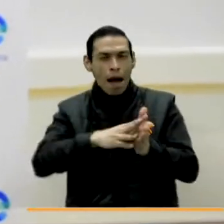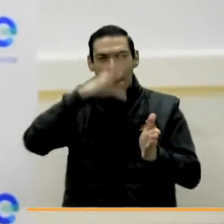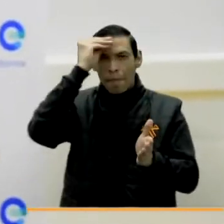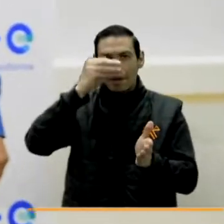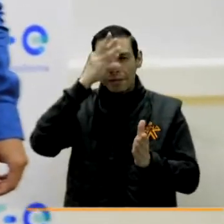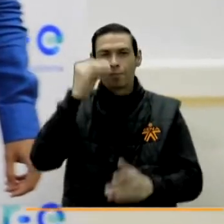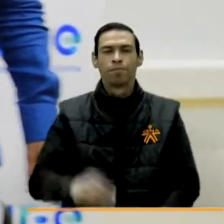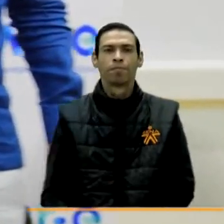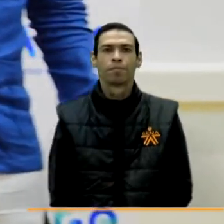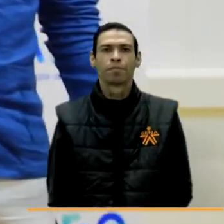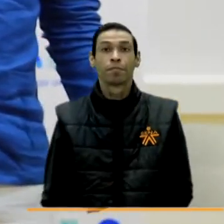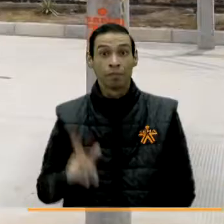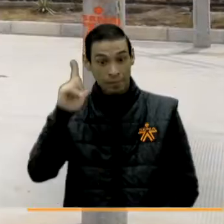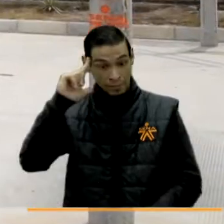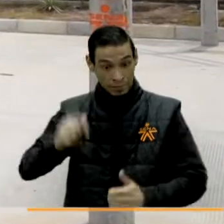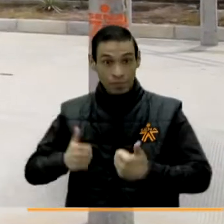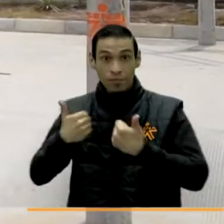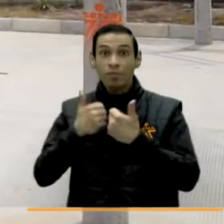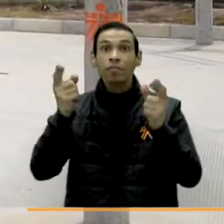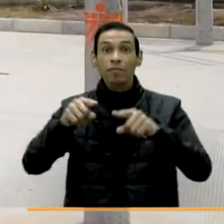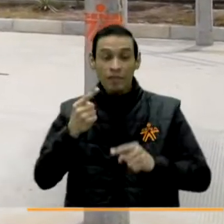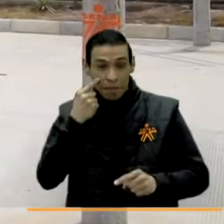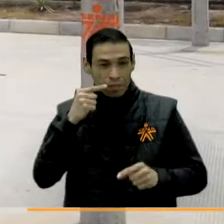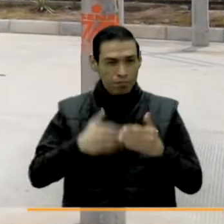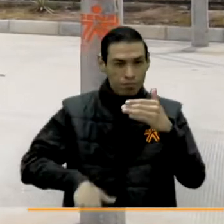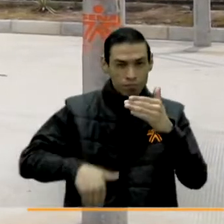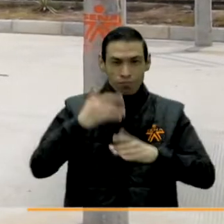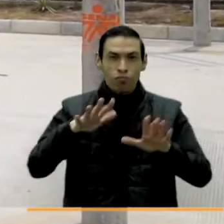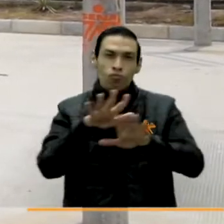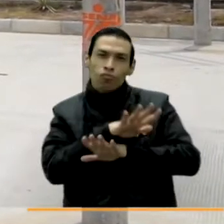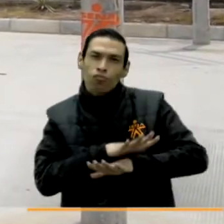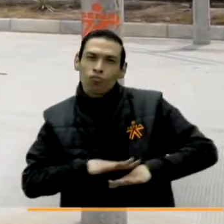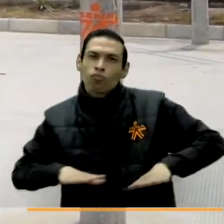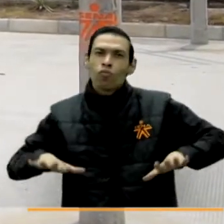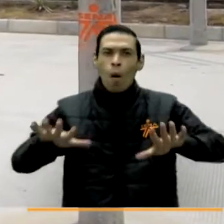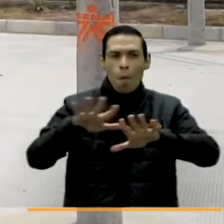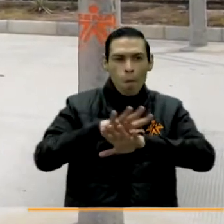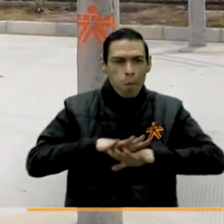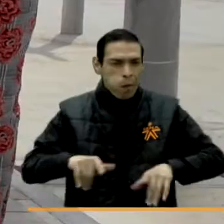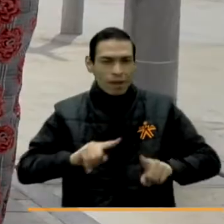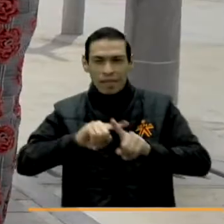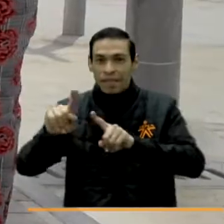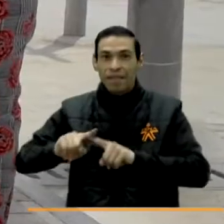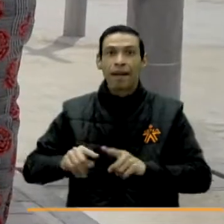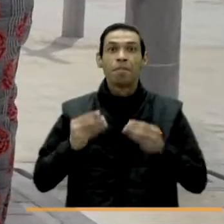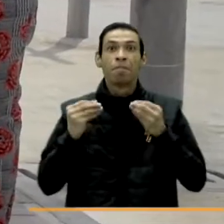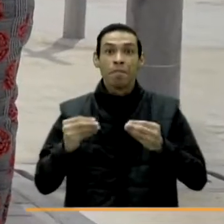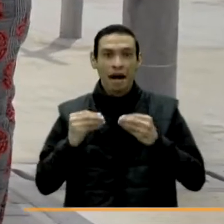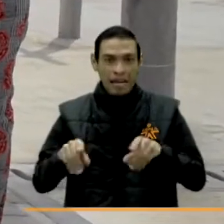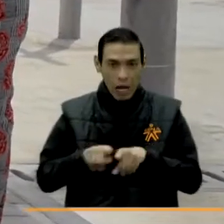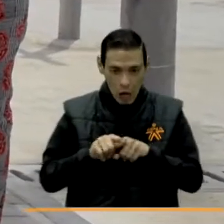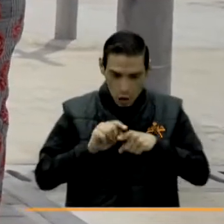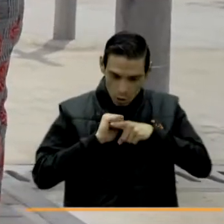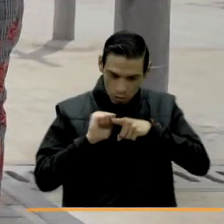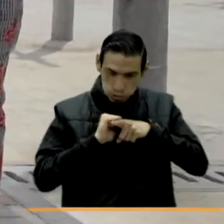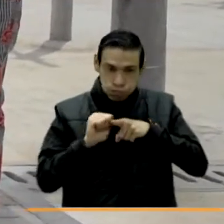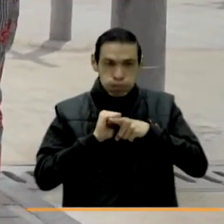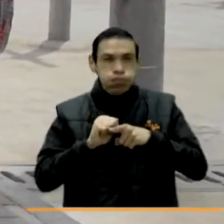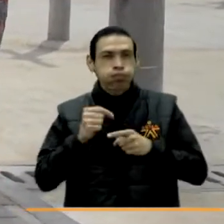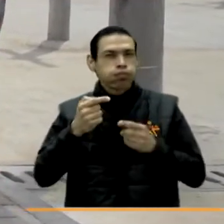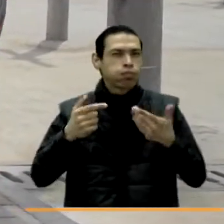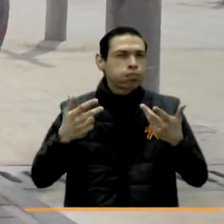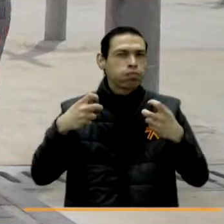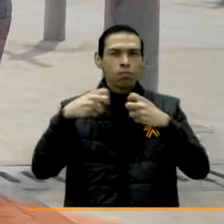convenio también contempla la puesta en marcha de laboratorios o ambientes especializados, como el primer patio de simulación para el entrenamiento de redes